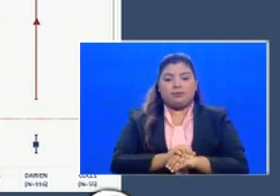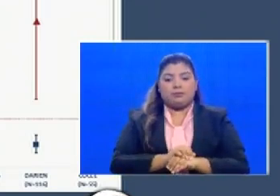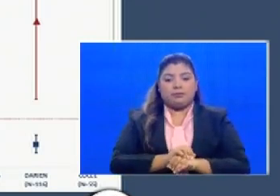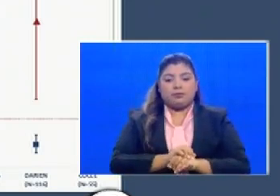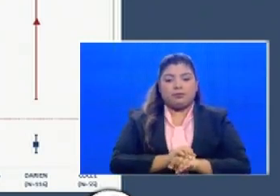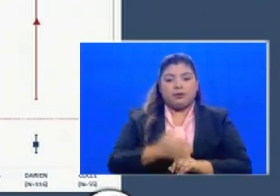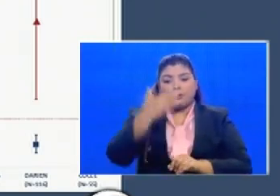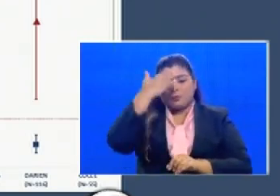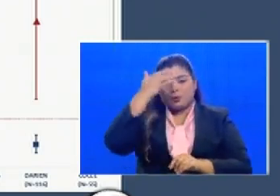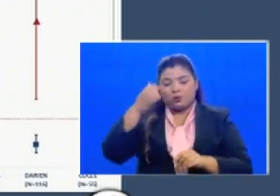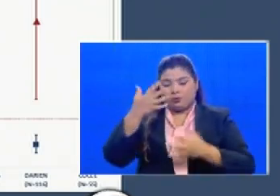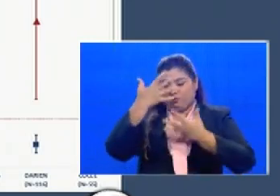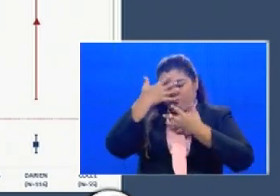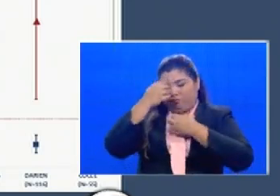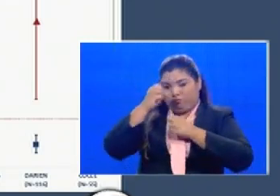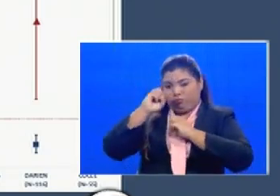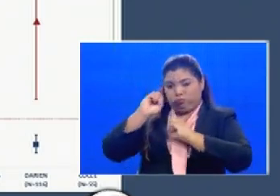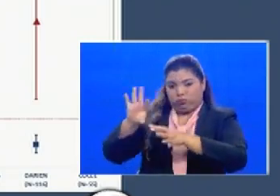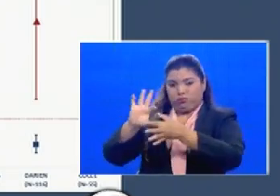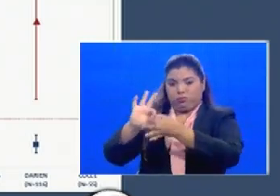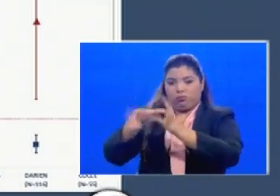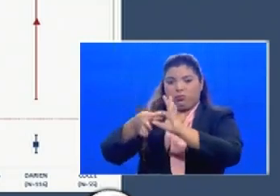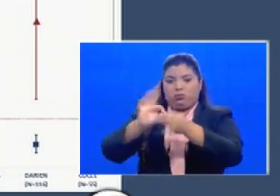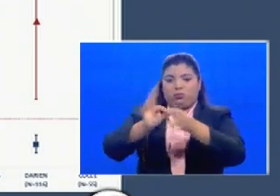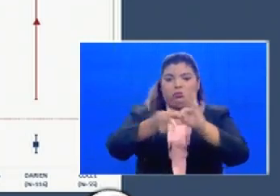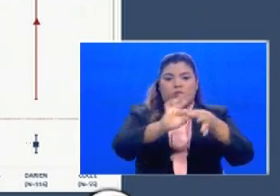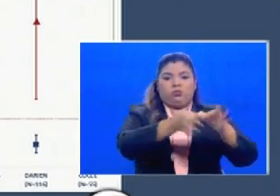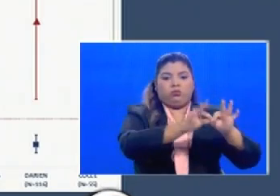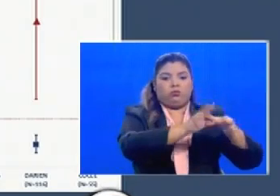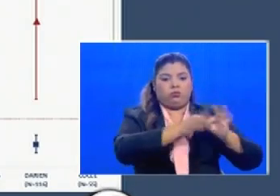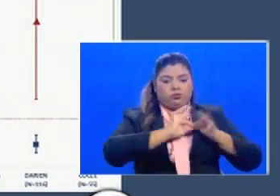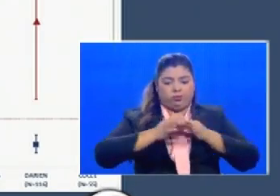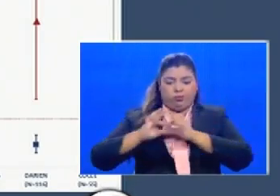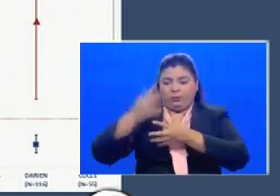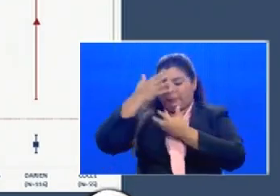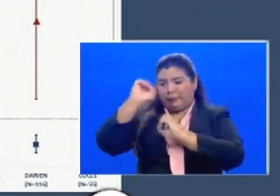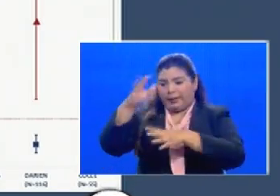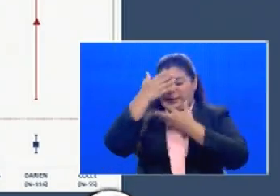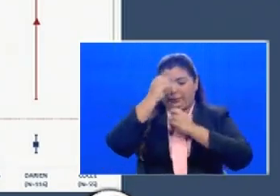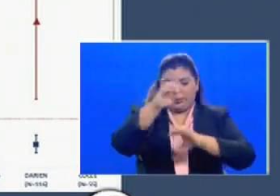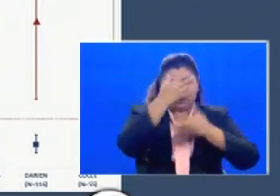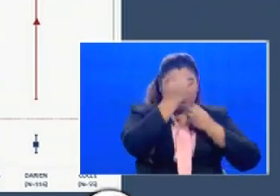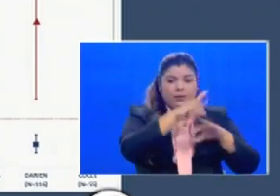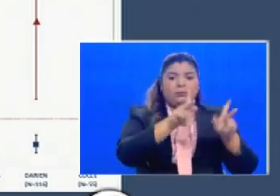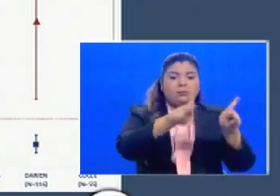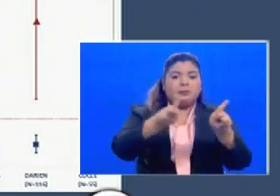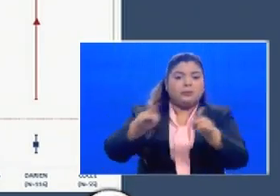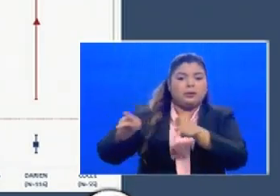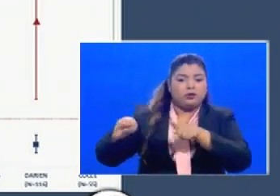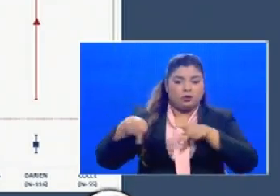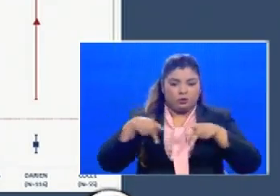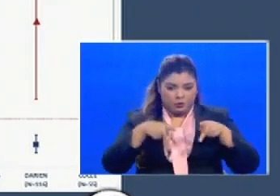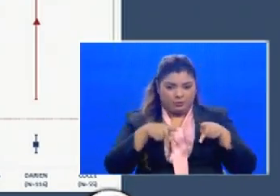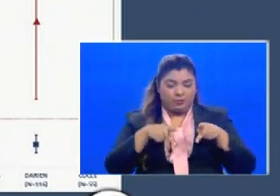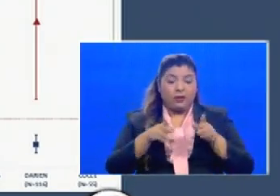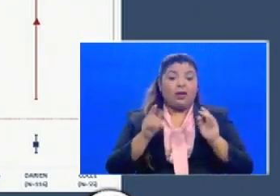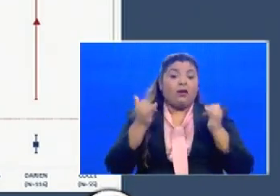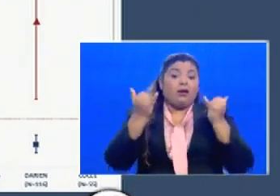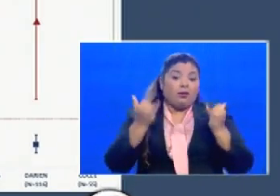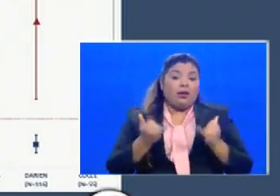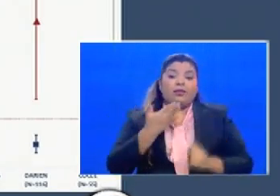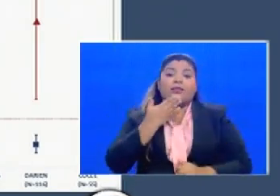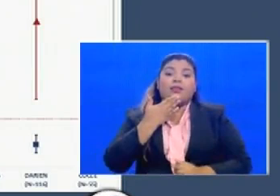cadena de contagios que está localizada se observa que está más alta mientras que Darien está